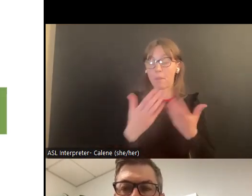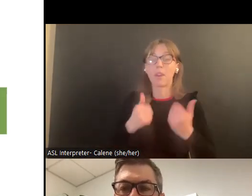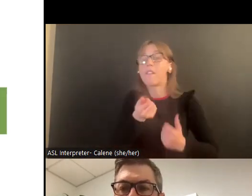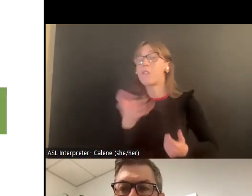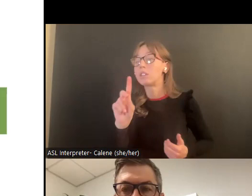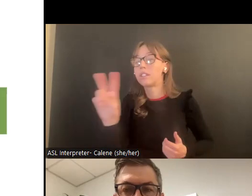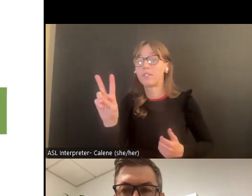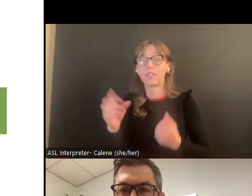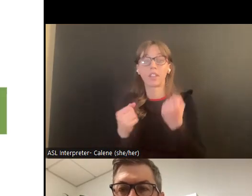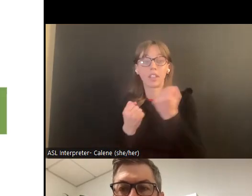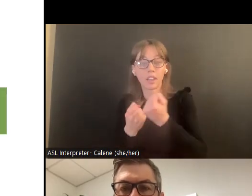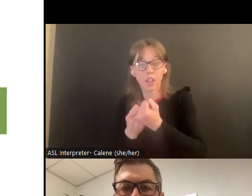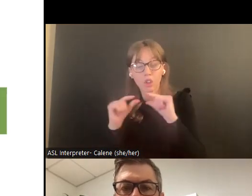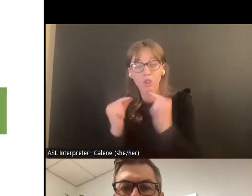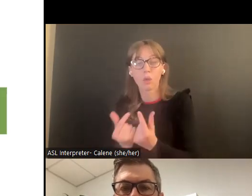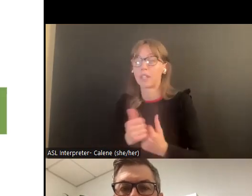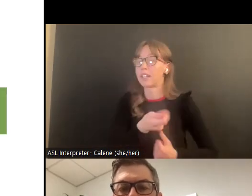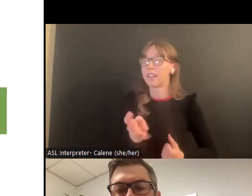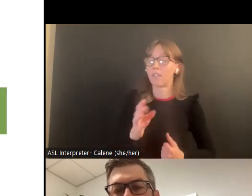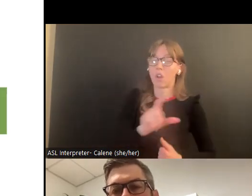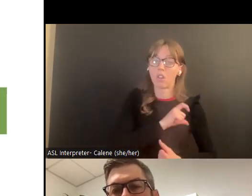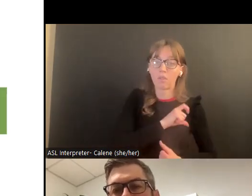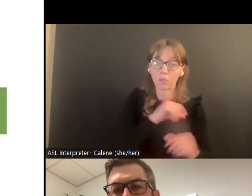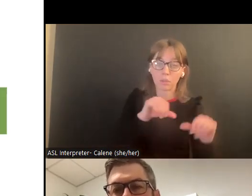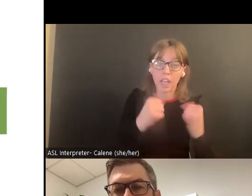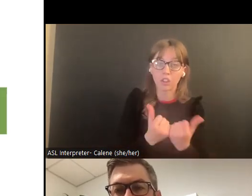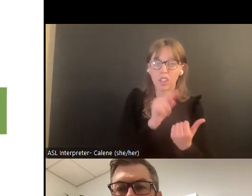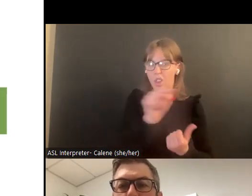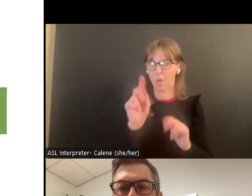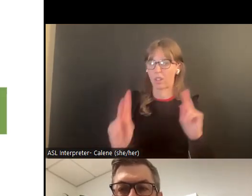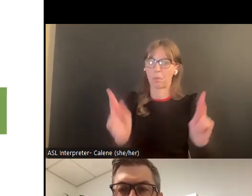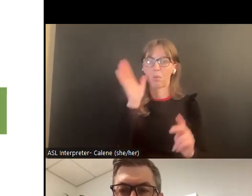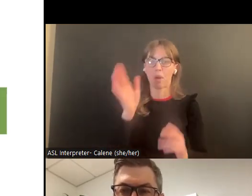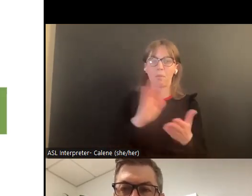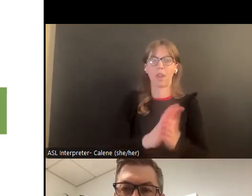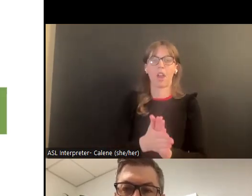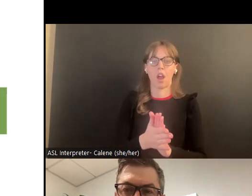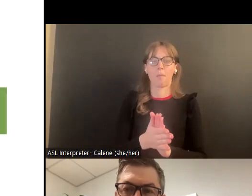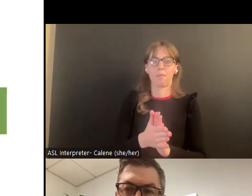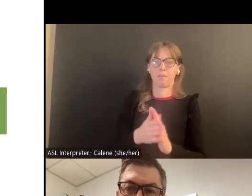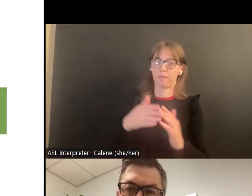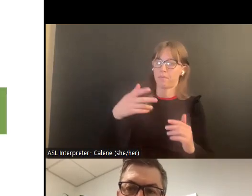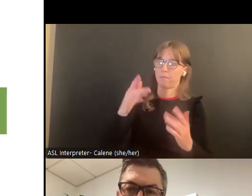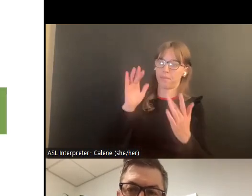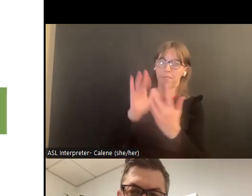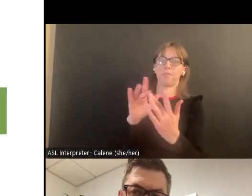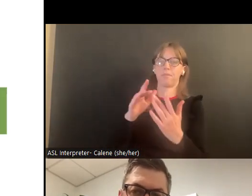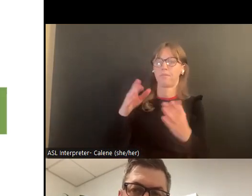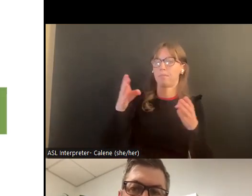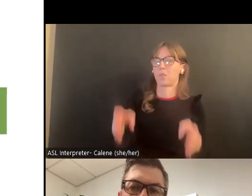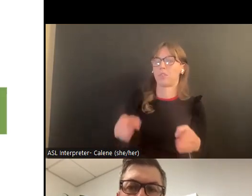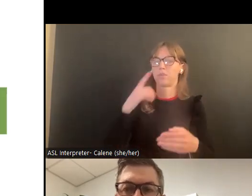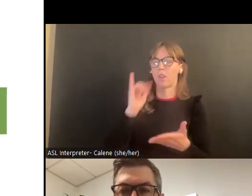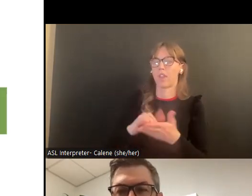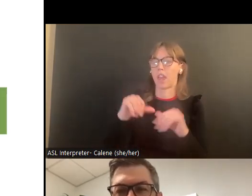un par de grupos de abogación para víctimas de violencia doméstica estas personas serían las personas que serían de punto